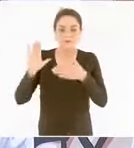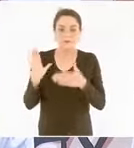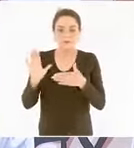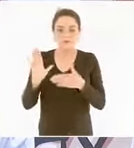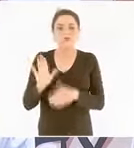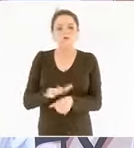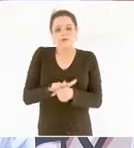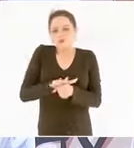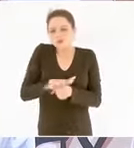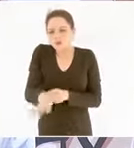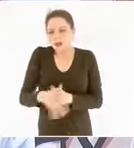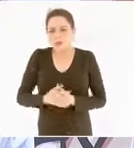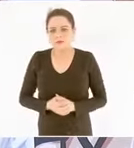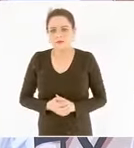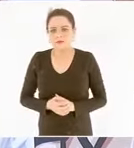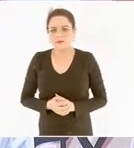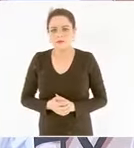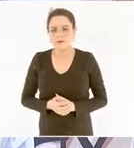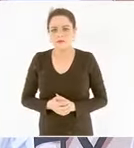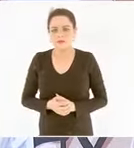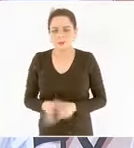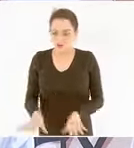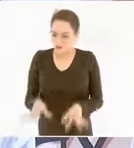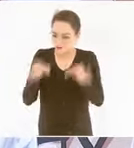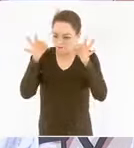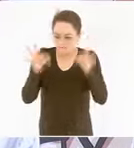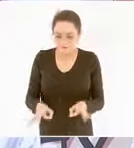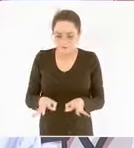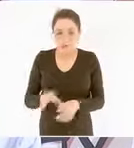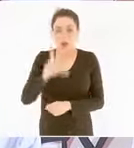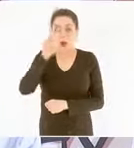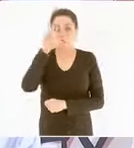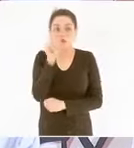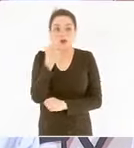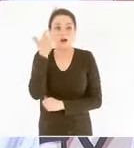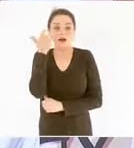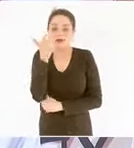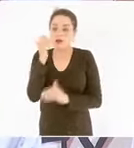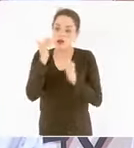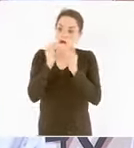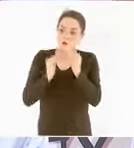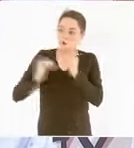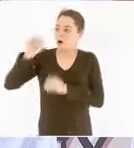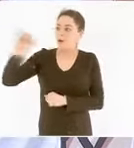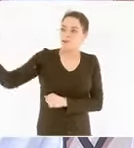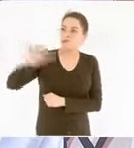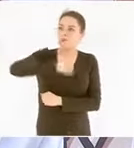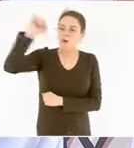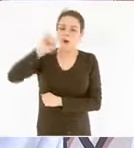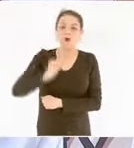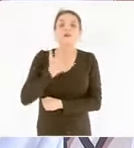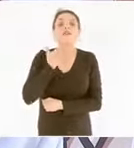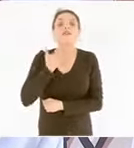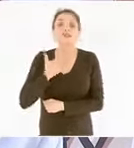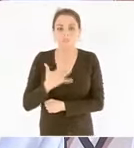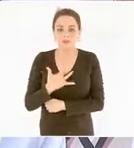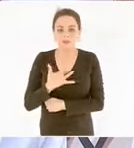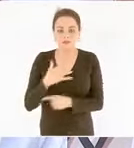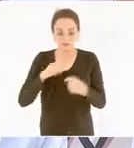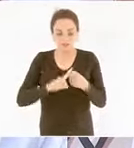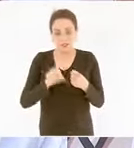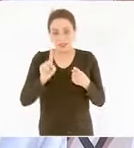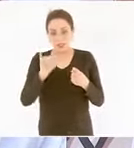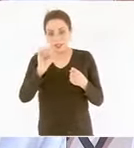en términos reales los precios de las gasolinas del diésel